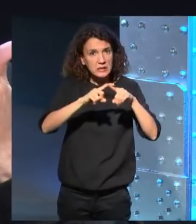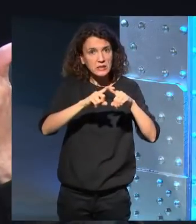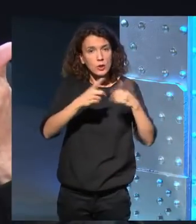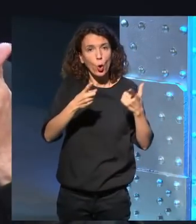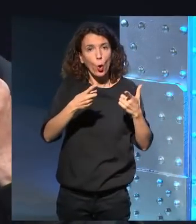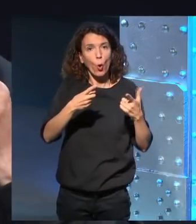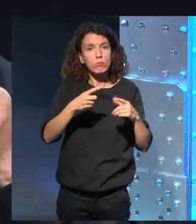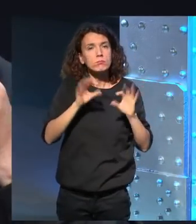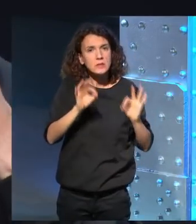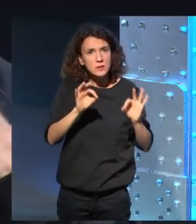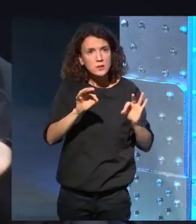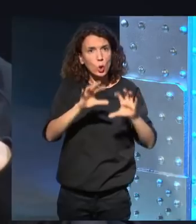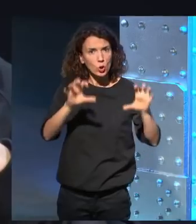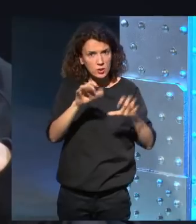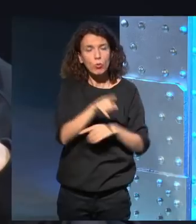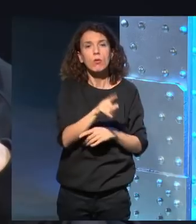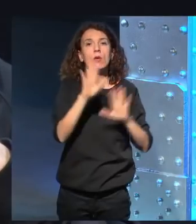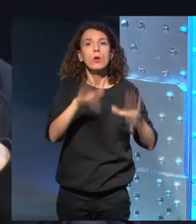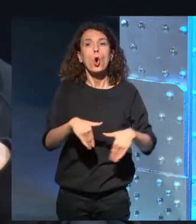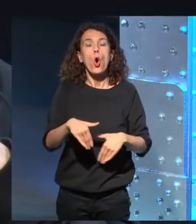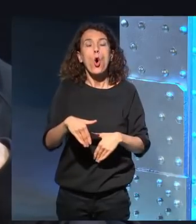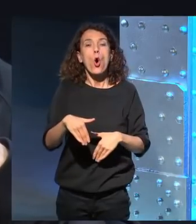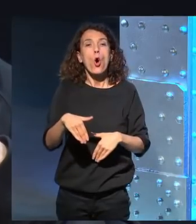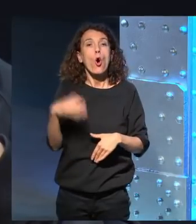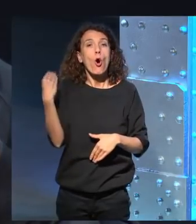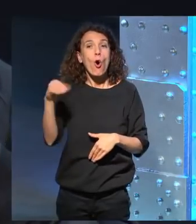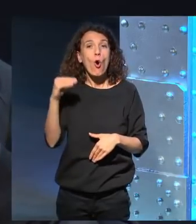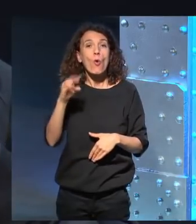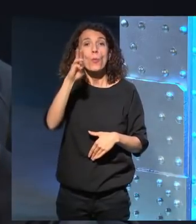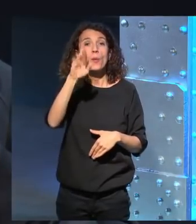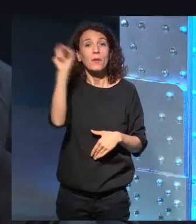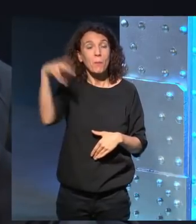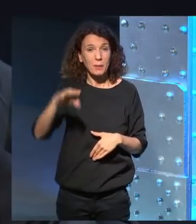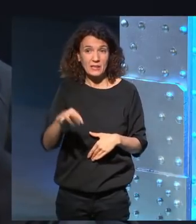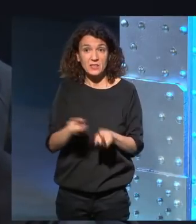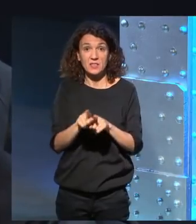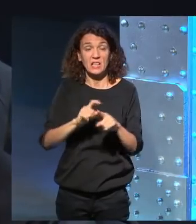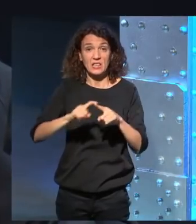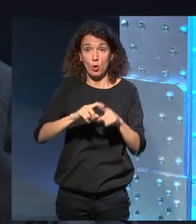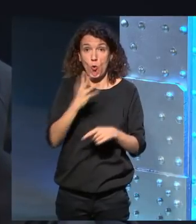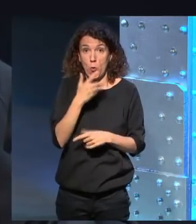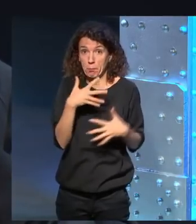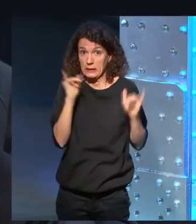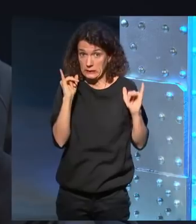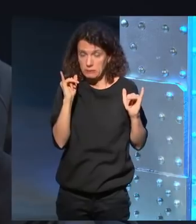el joven prince que no sabía nada de estilo gótico